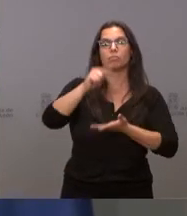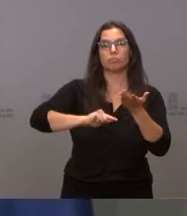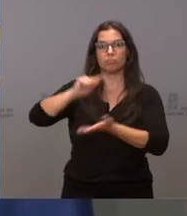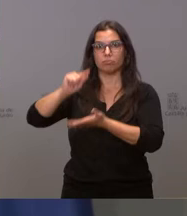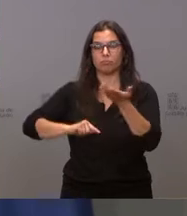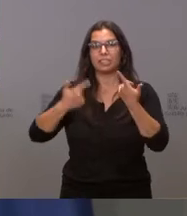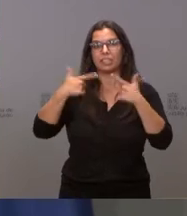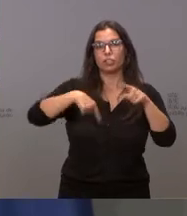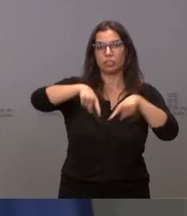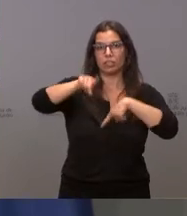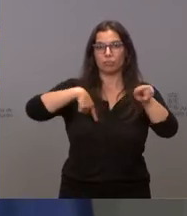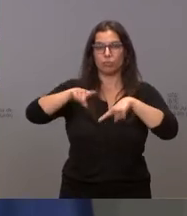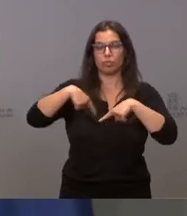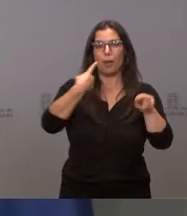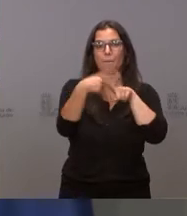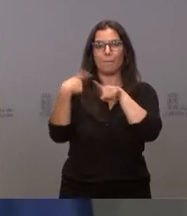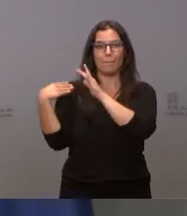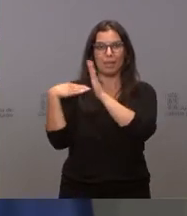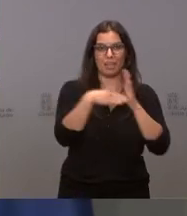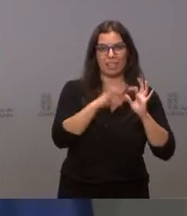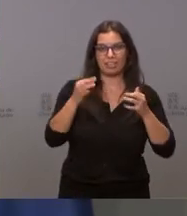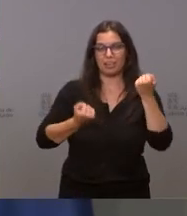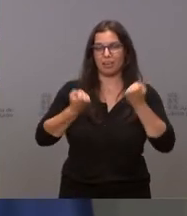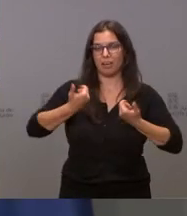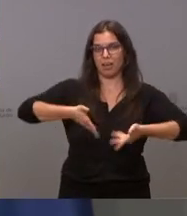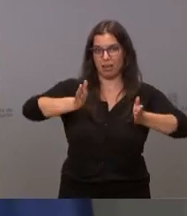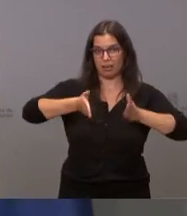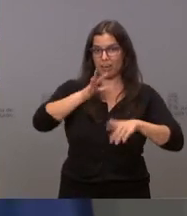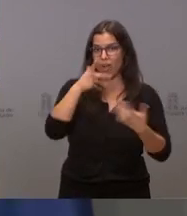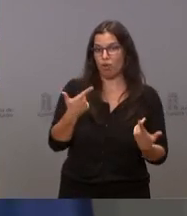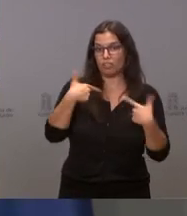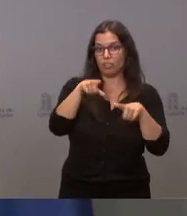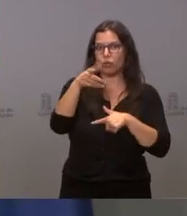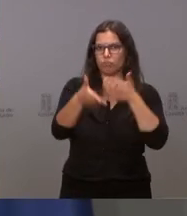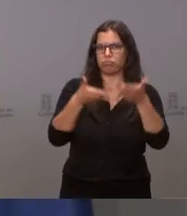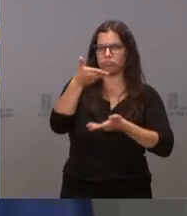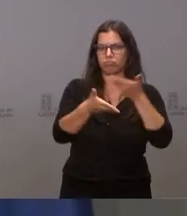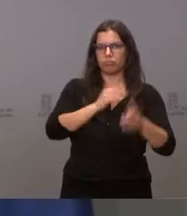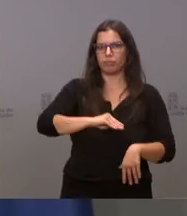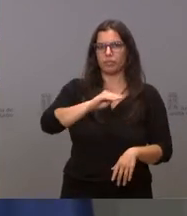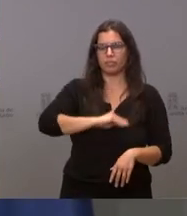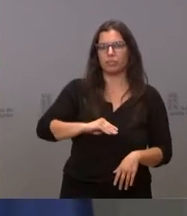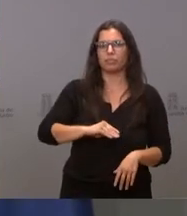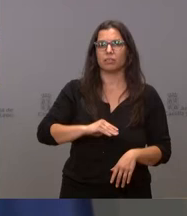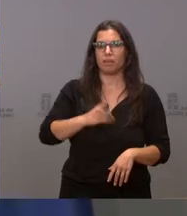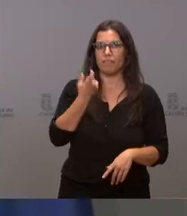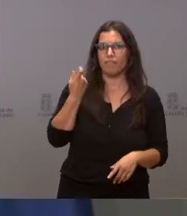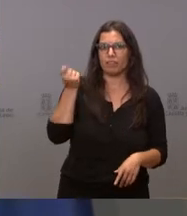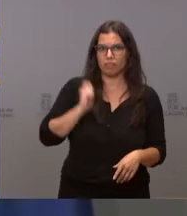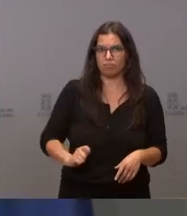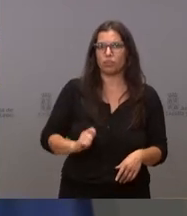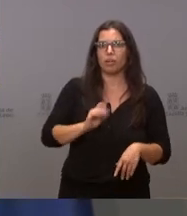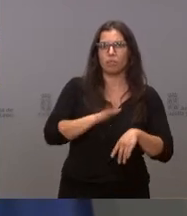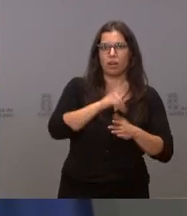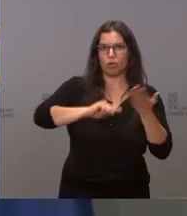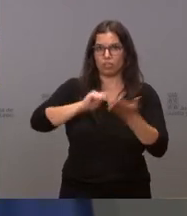transporte de mercancías por carretera. Saben ustedes que en este momento es un sector con mucha demanda de mano de obra y lo que